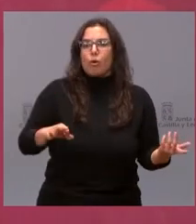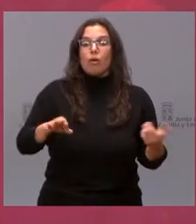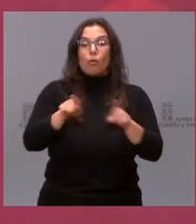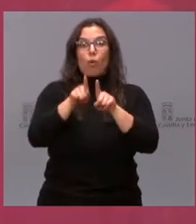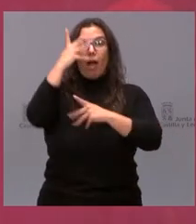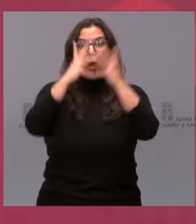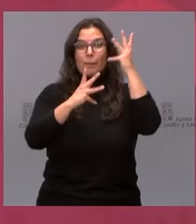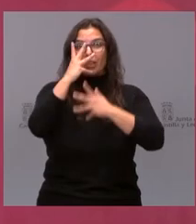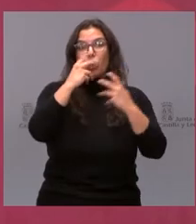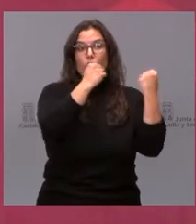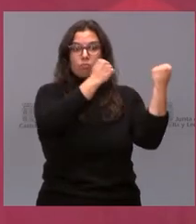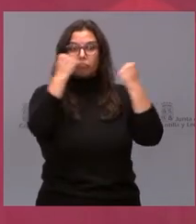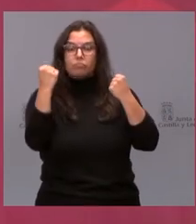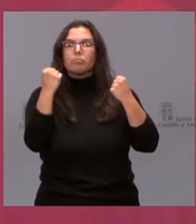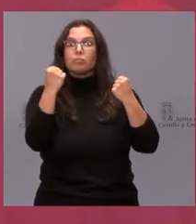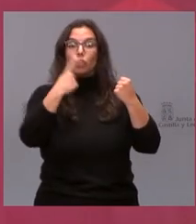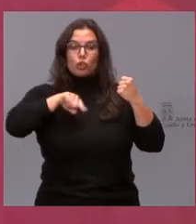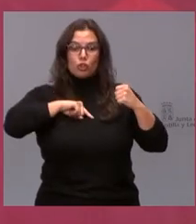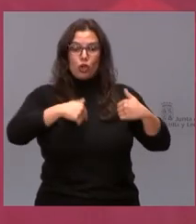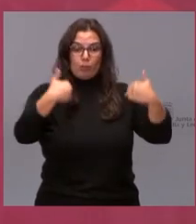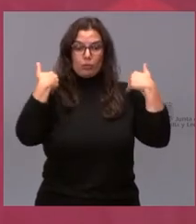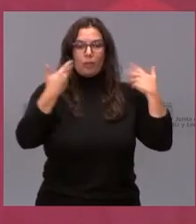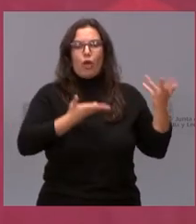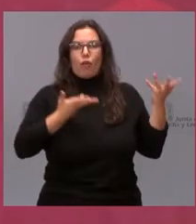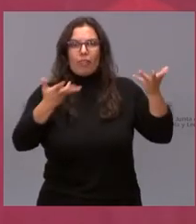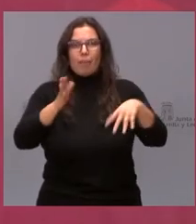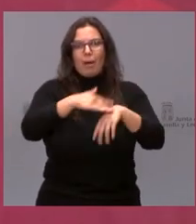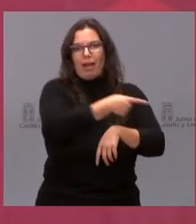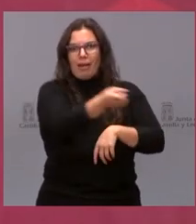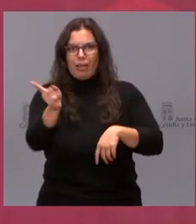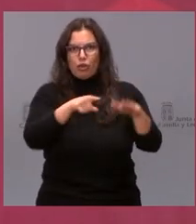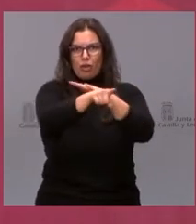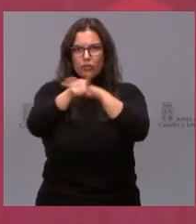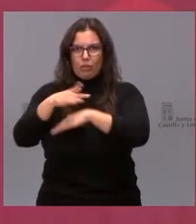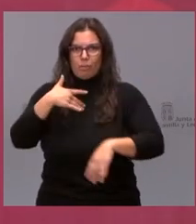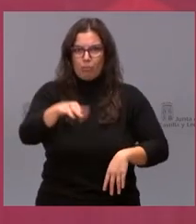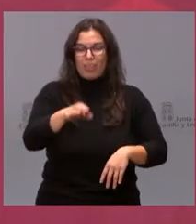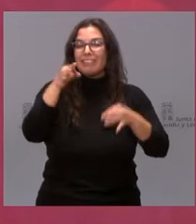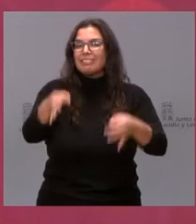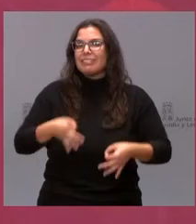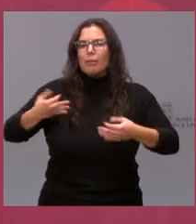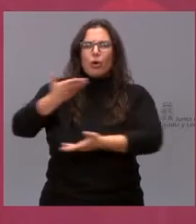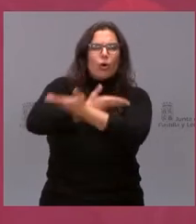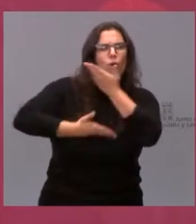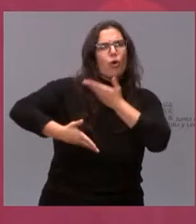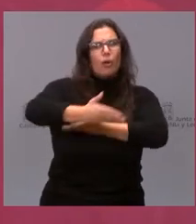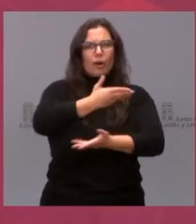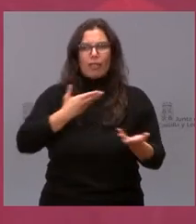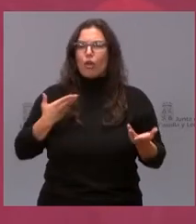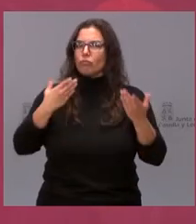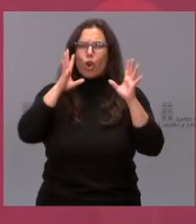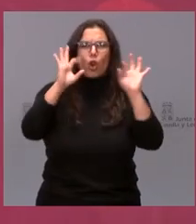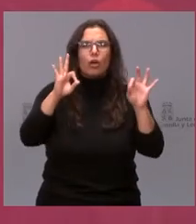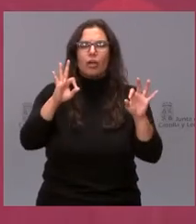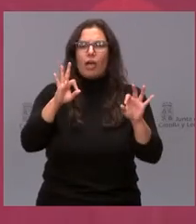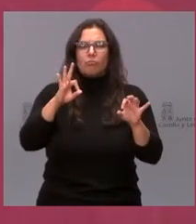que dirigimos a disposición de los administrados, siempre con la colaboración inestimable de los funcionarios y